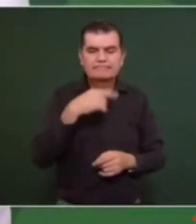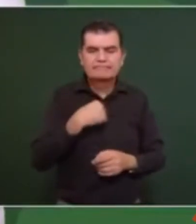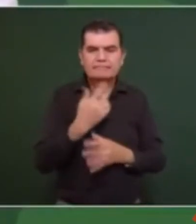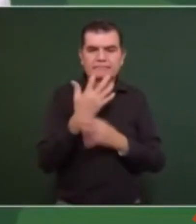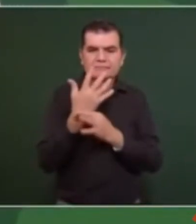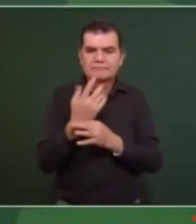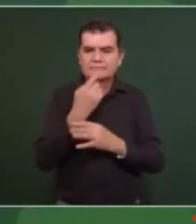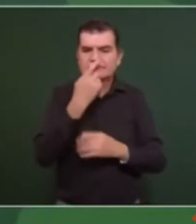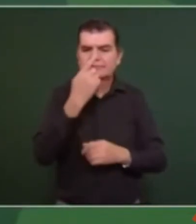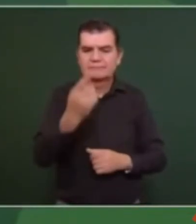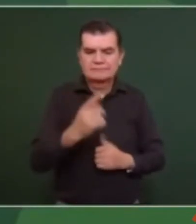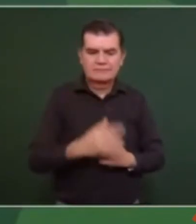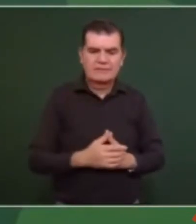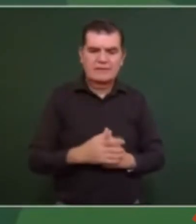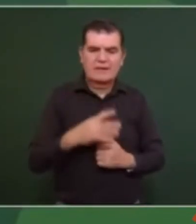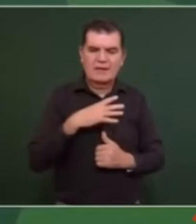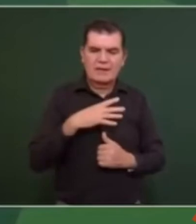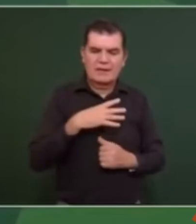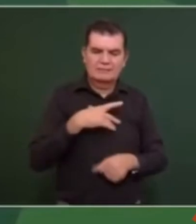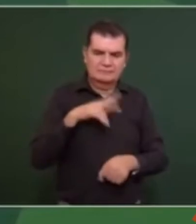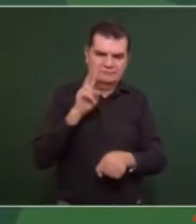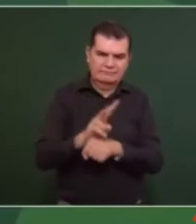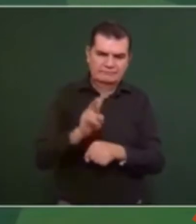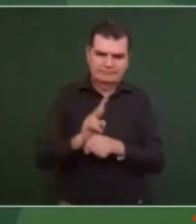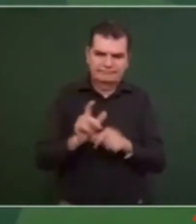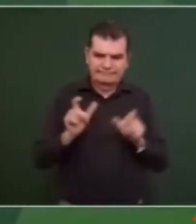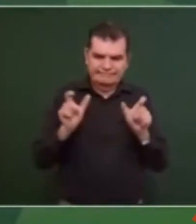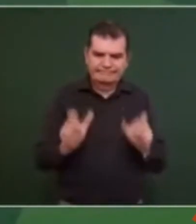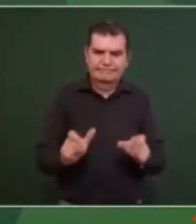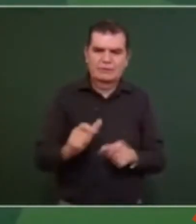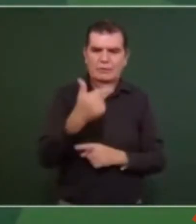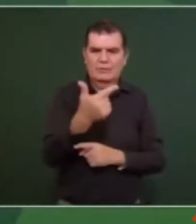decir de que va a estar la guardia nacional